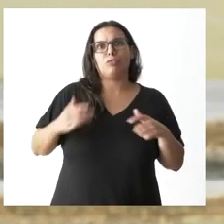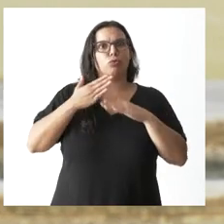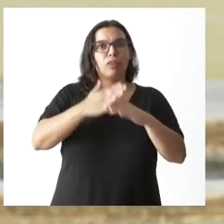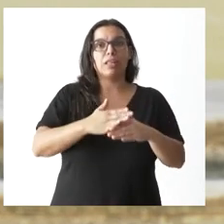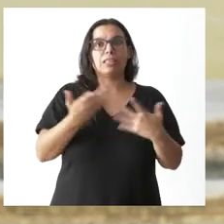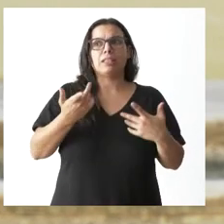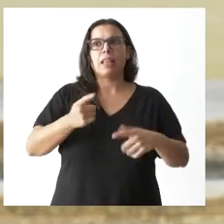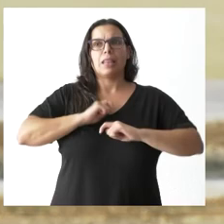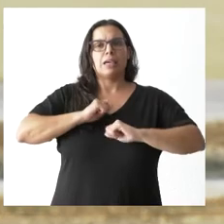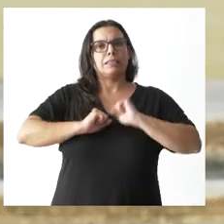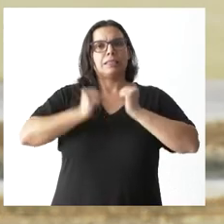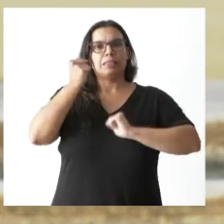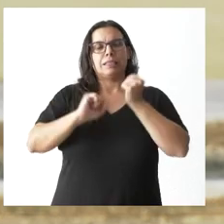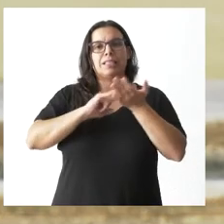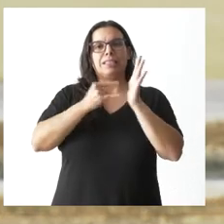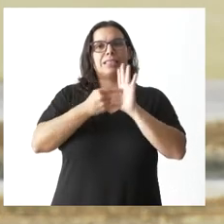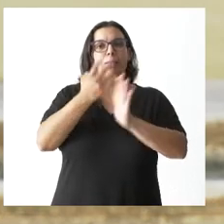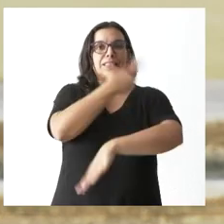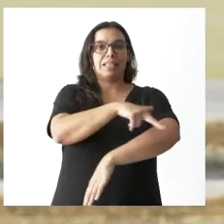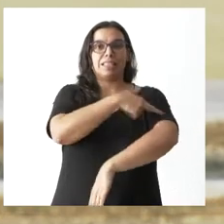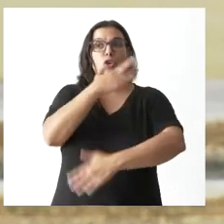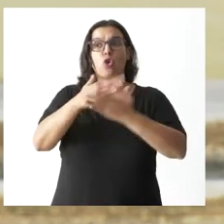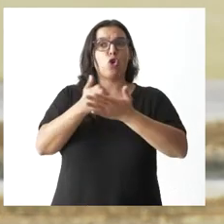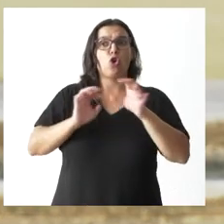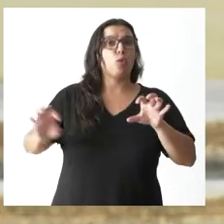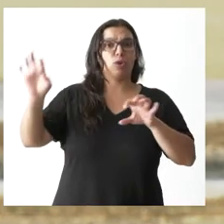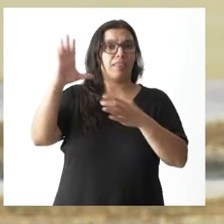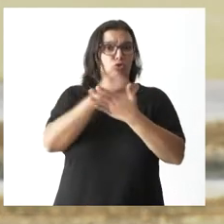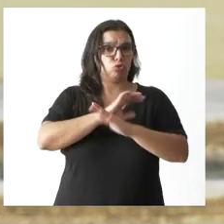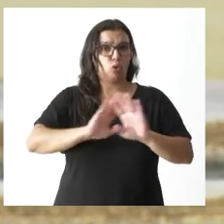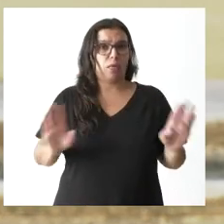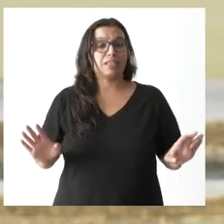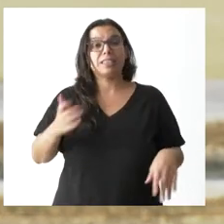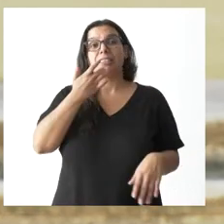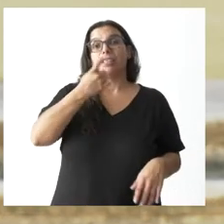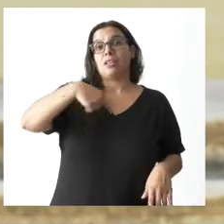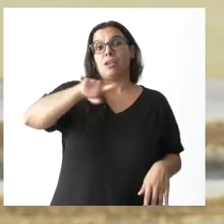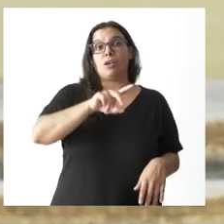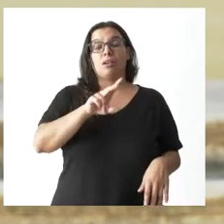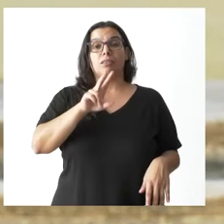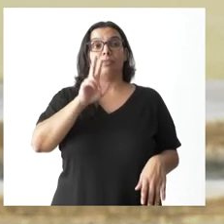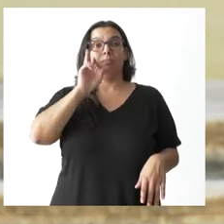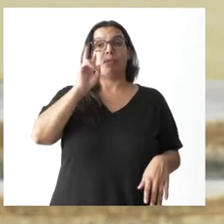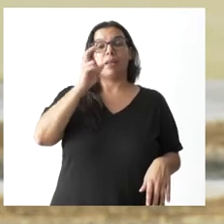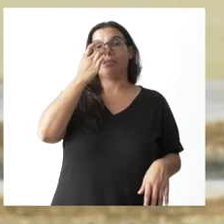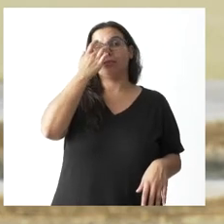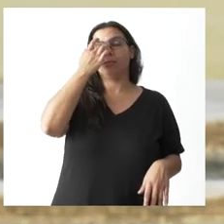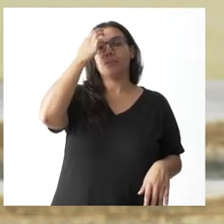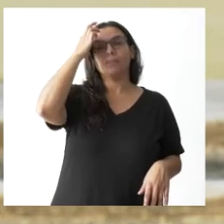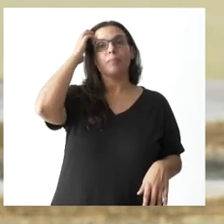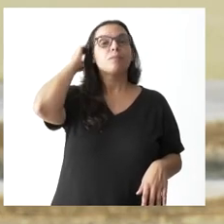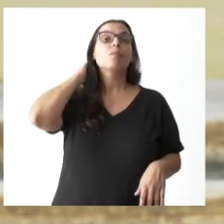genera tensiones en el sistema sanitario en todas las comunidades autónomas si ustedes analizan las